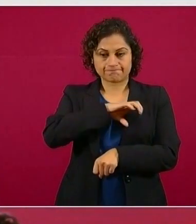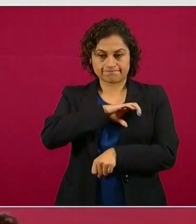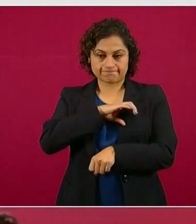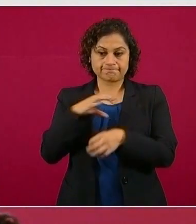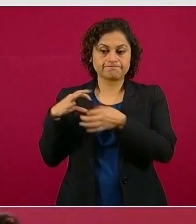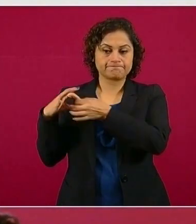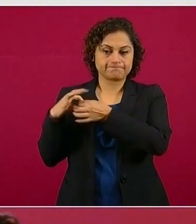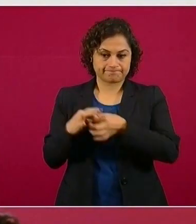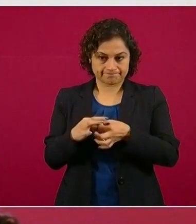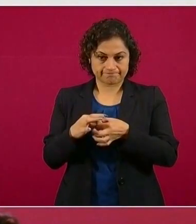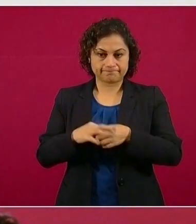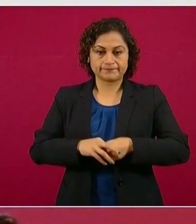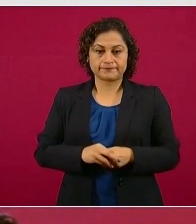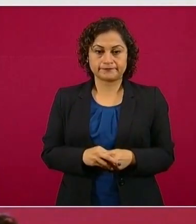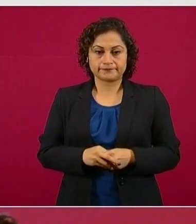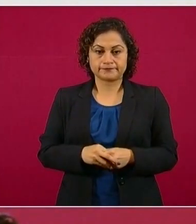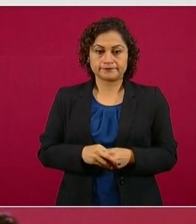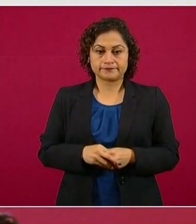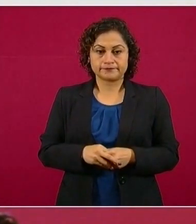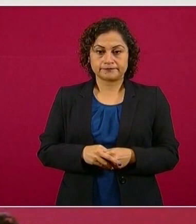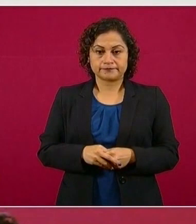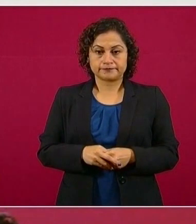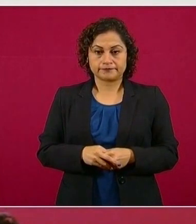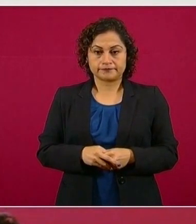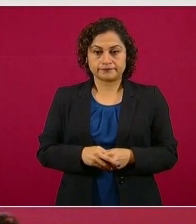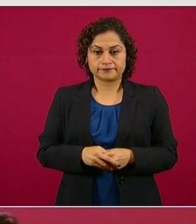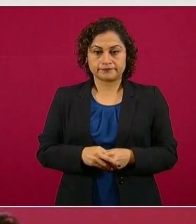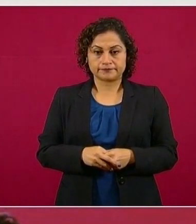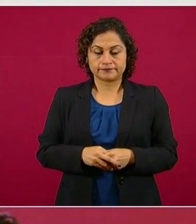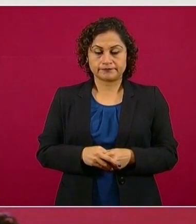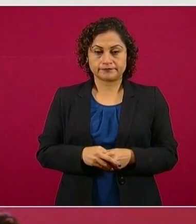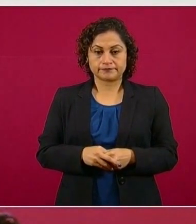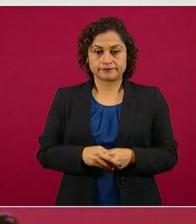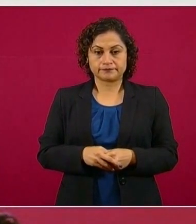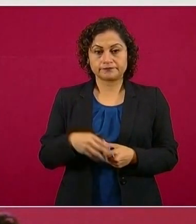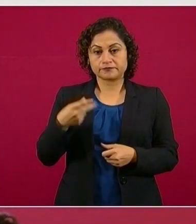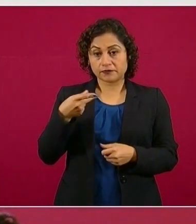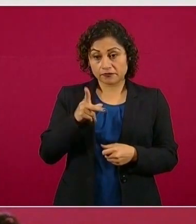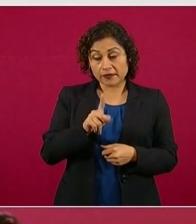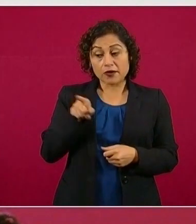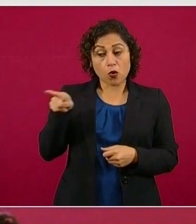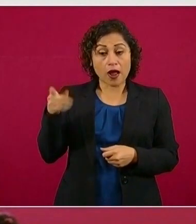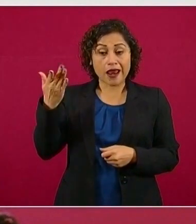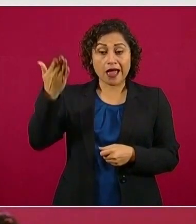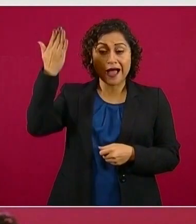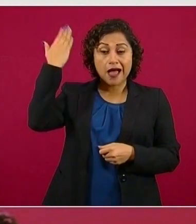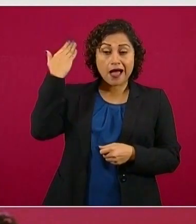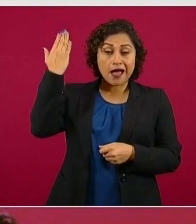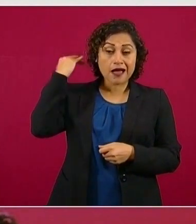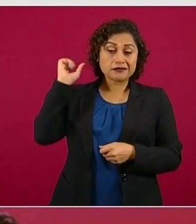Él nunca había aceptado